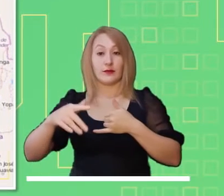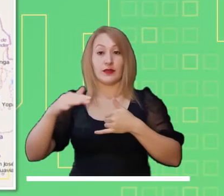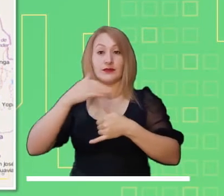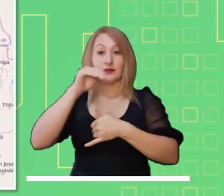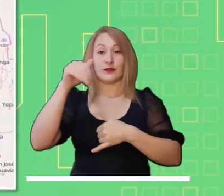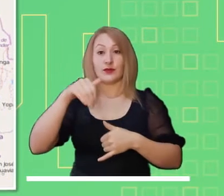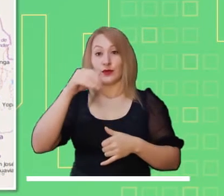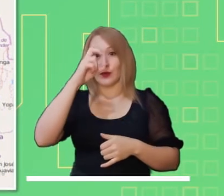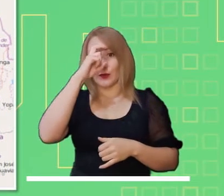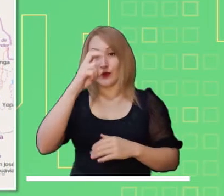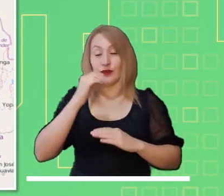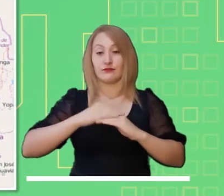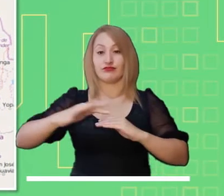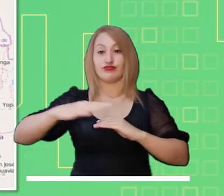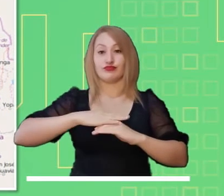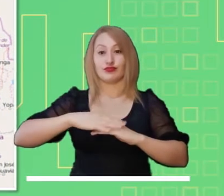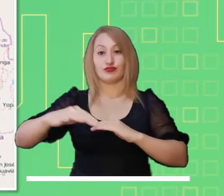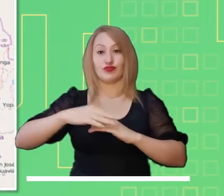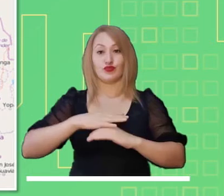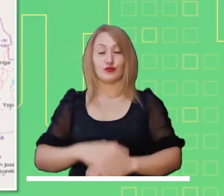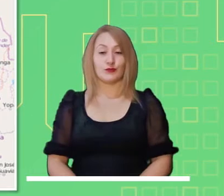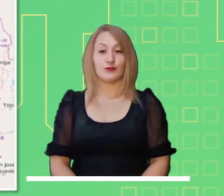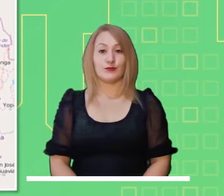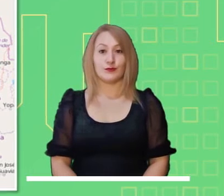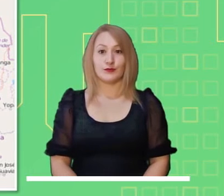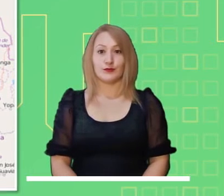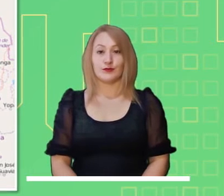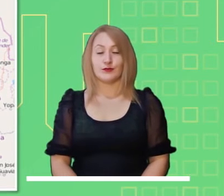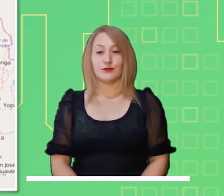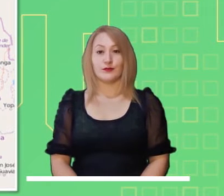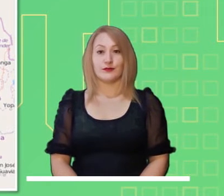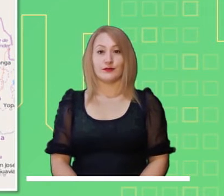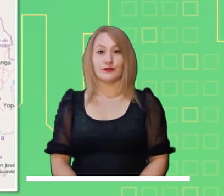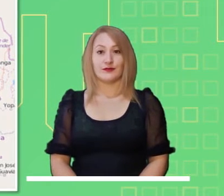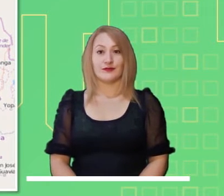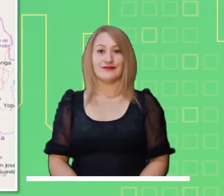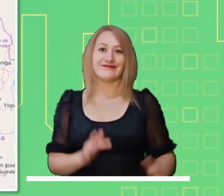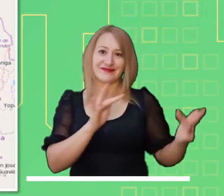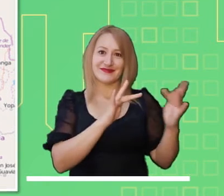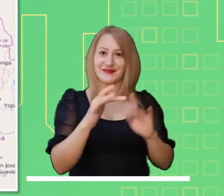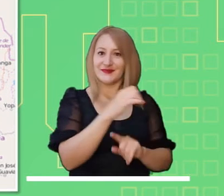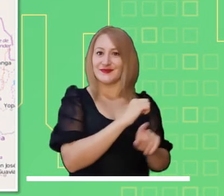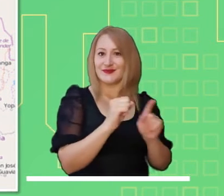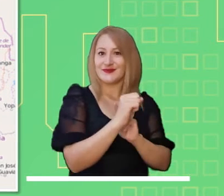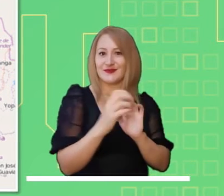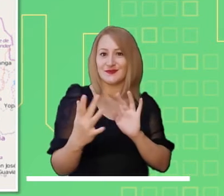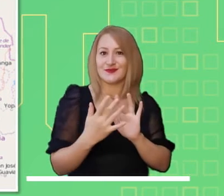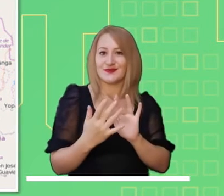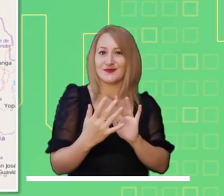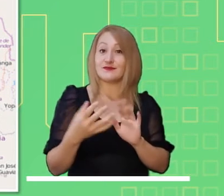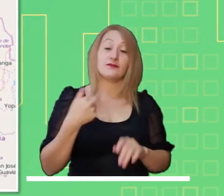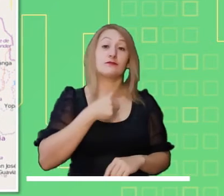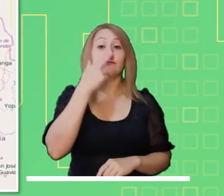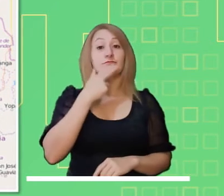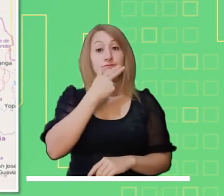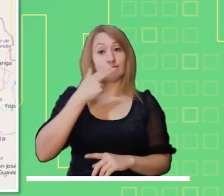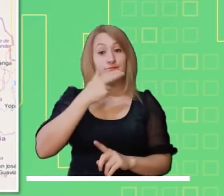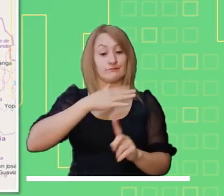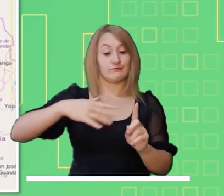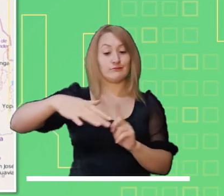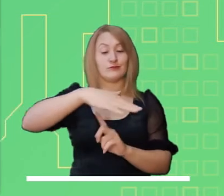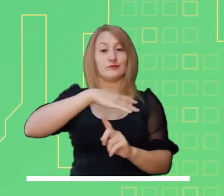Alerta naranja por viento y oleaje en el centro y oriente del mar Caribe y por tiempo lluvioso en el centro y norte del Océano Pacífico.